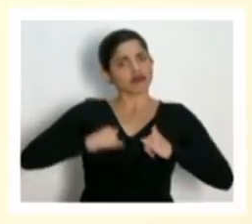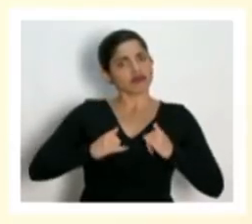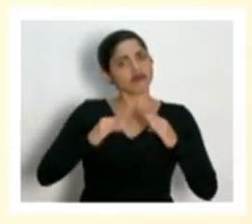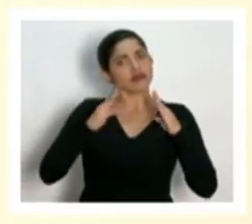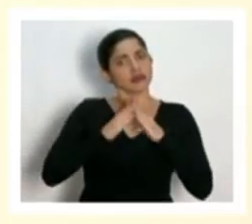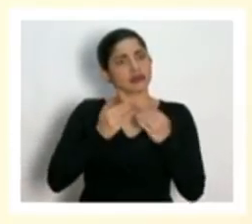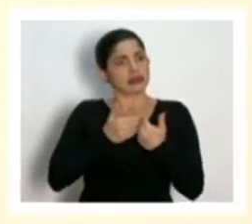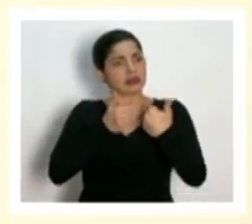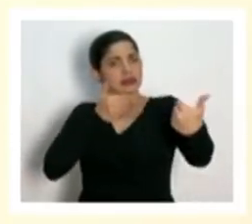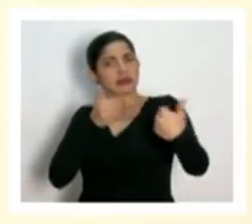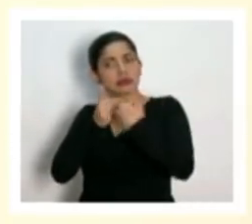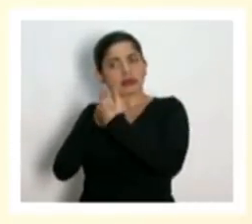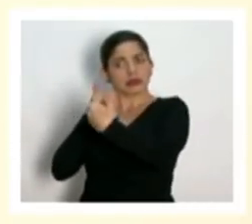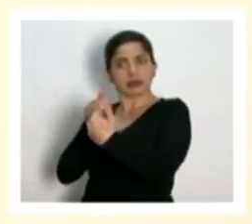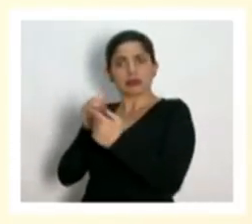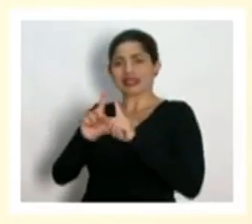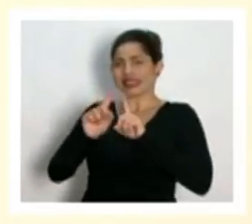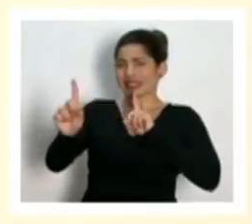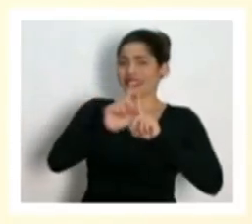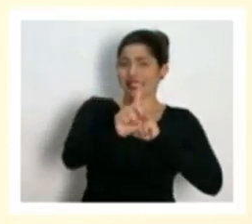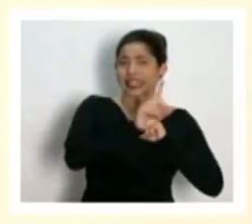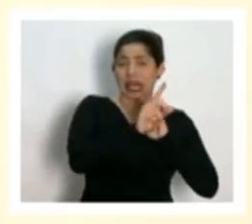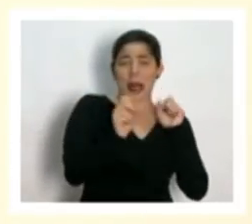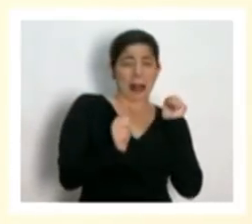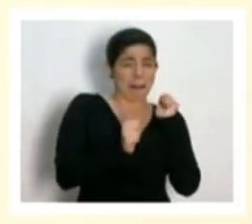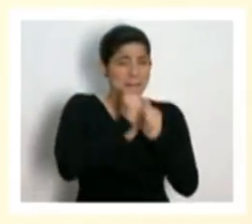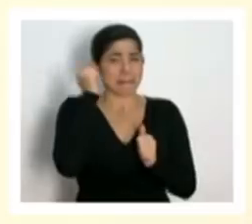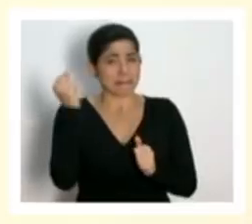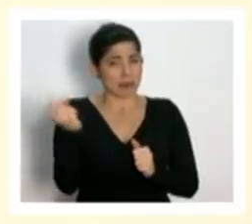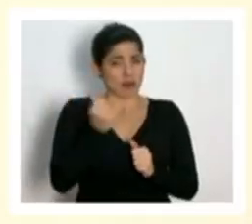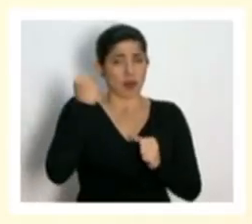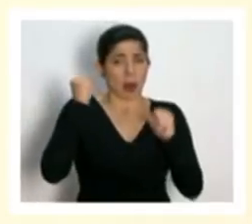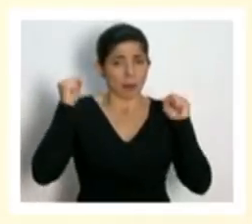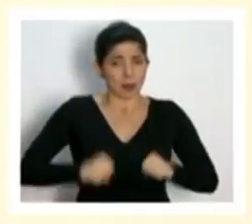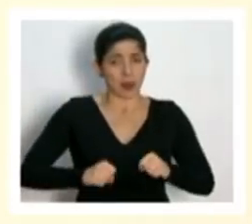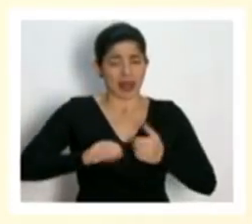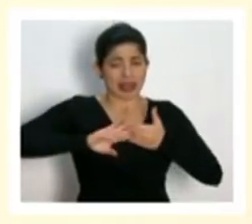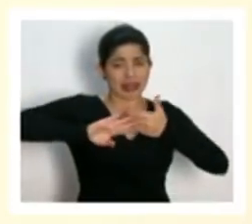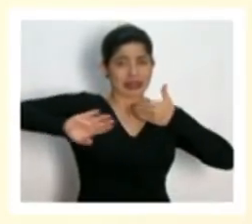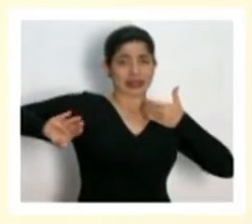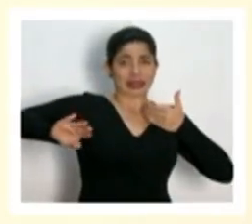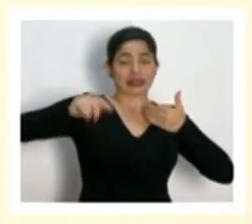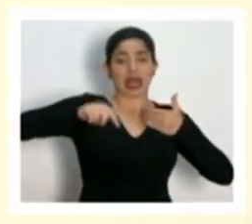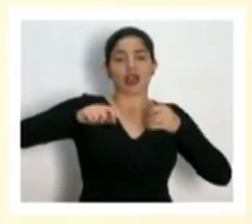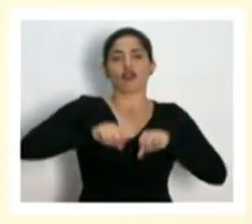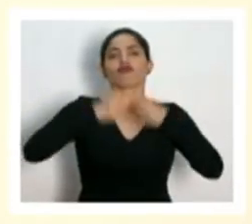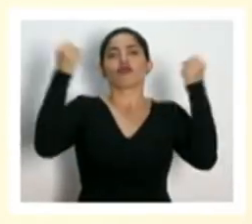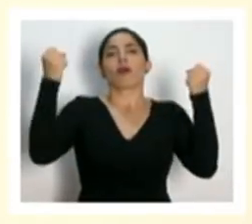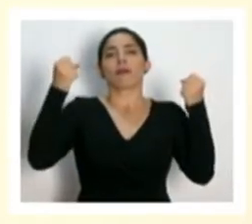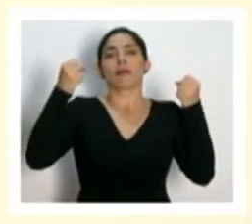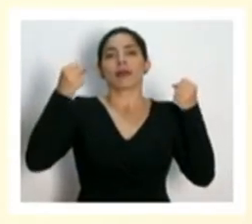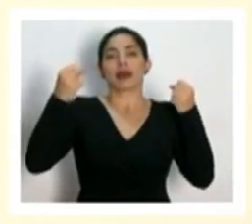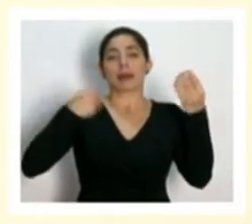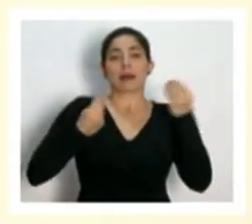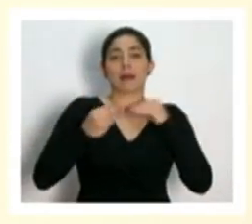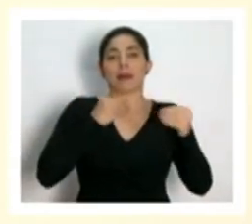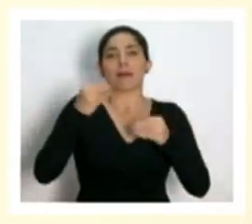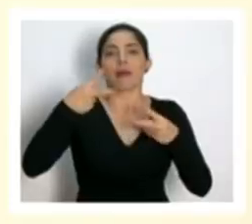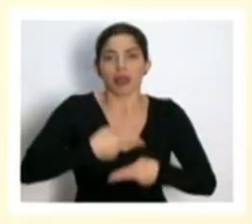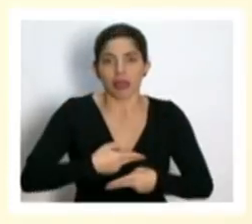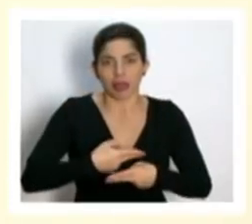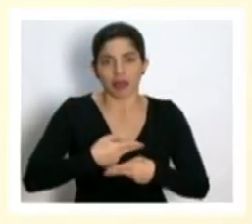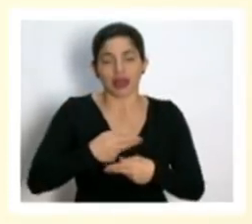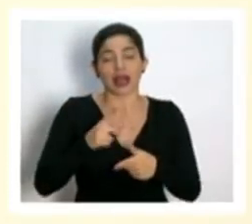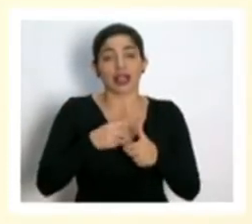con ese distanciamiento social lo más extremo posible, rompemos el ciclo de transmisión. La